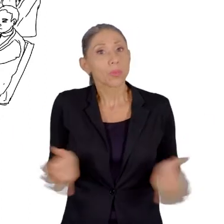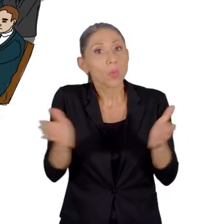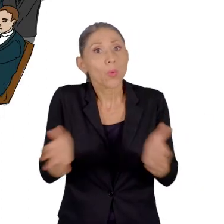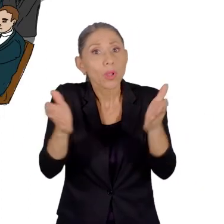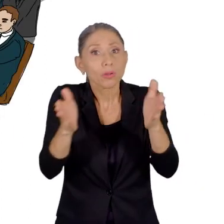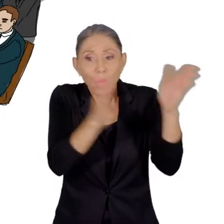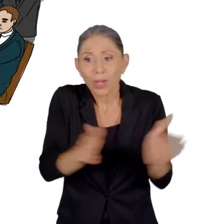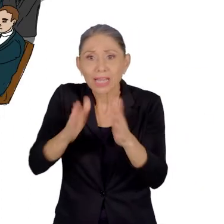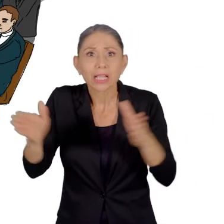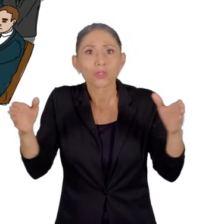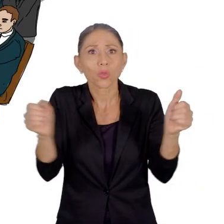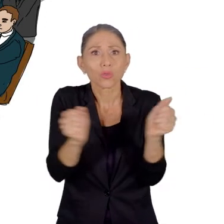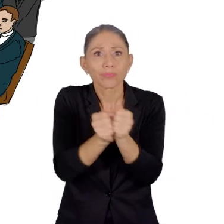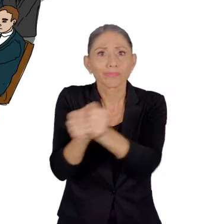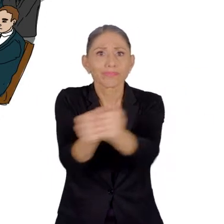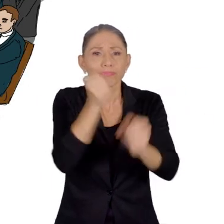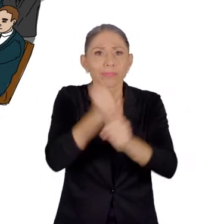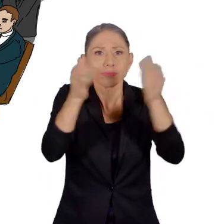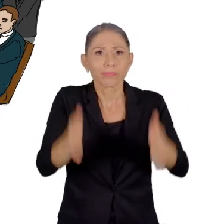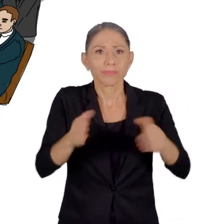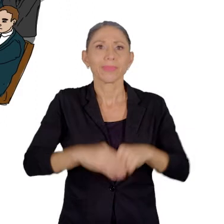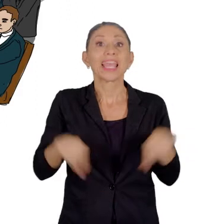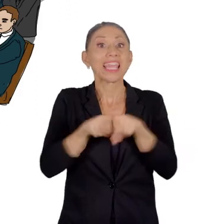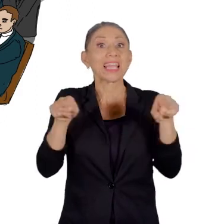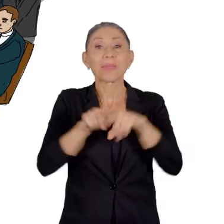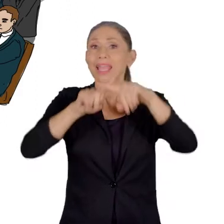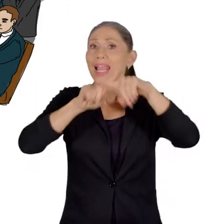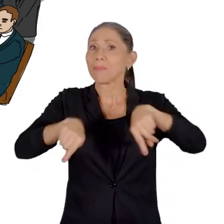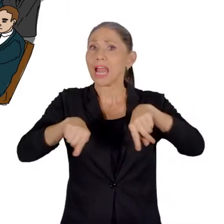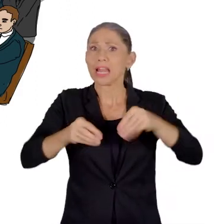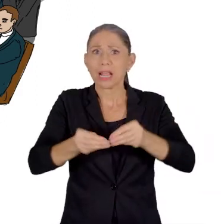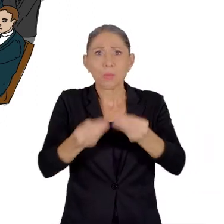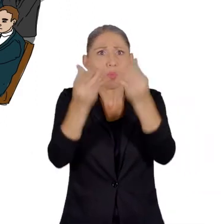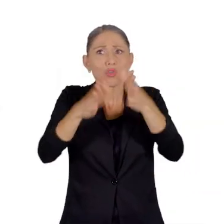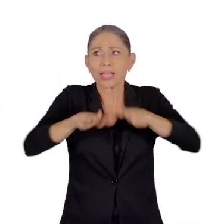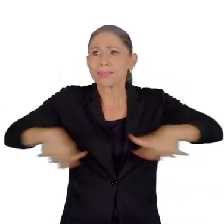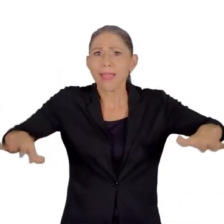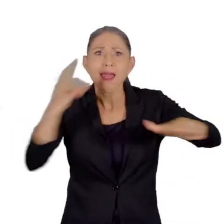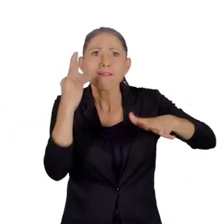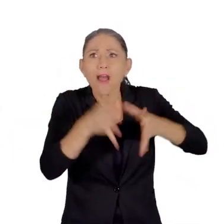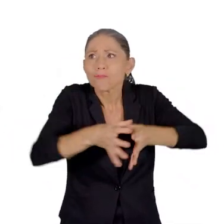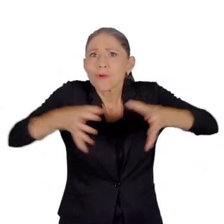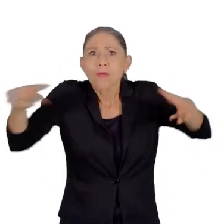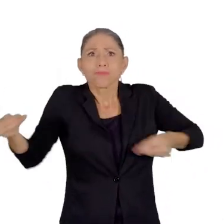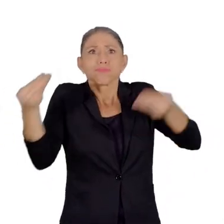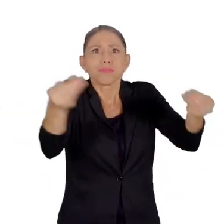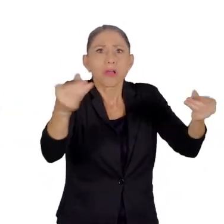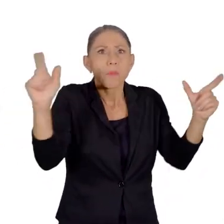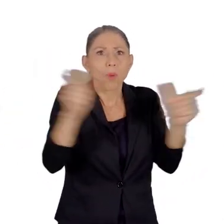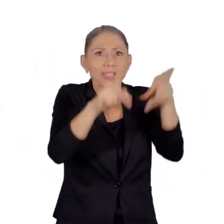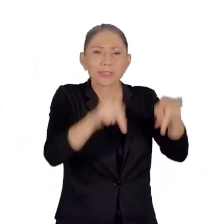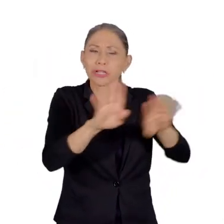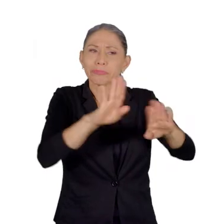sindical y eliminar las grandes concentraciones de tierra en pocas manos. Todo esto se logró materializar